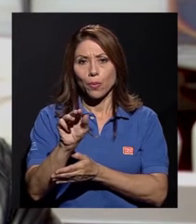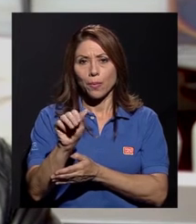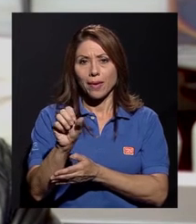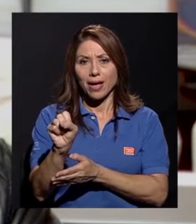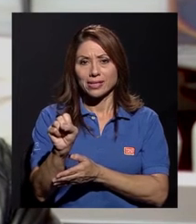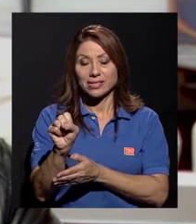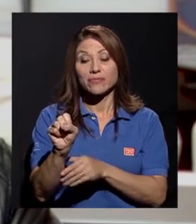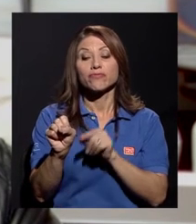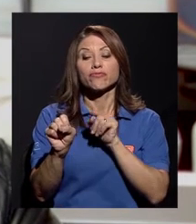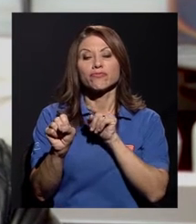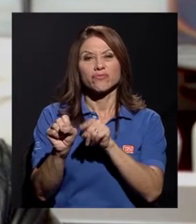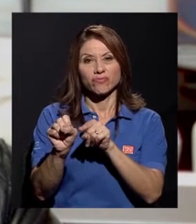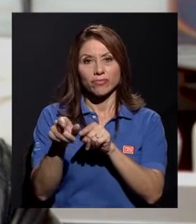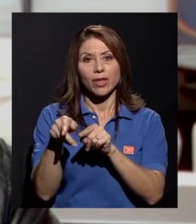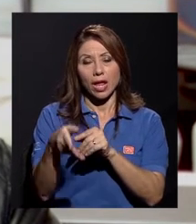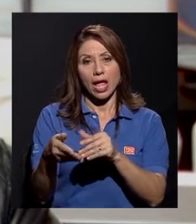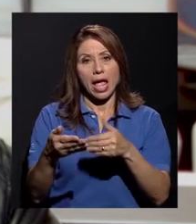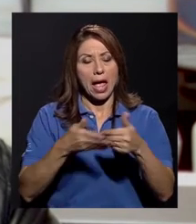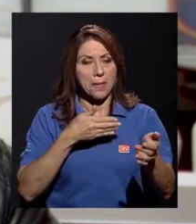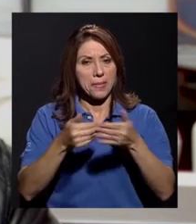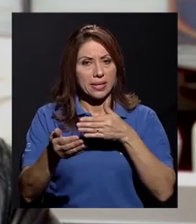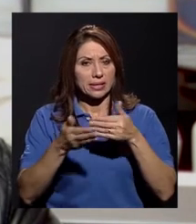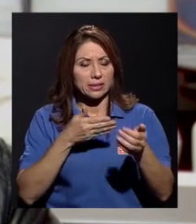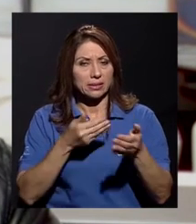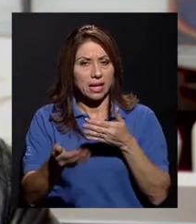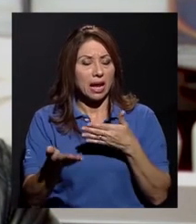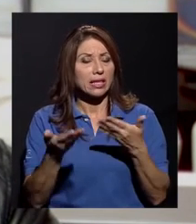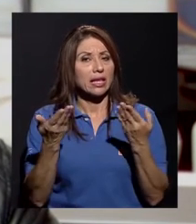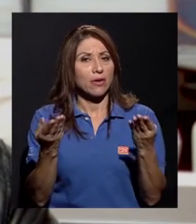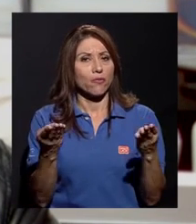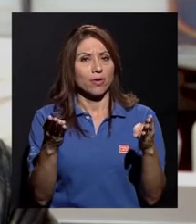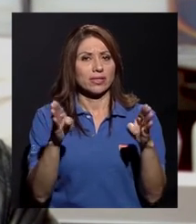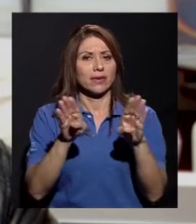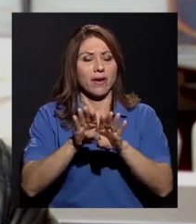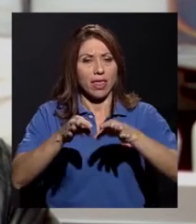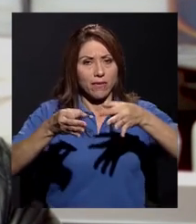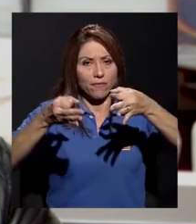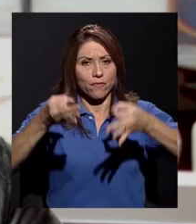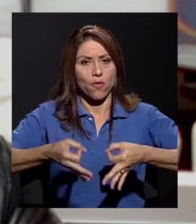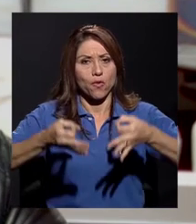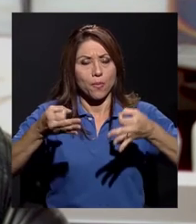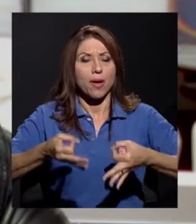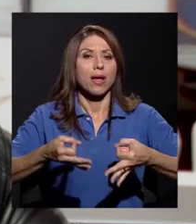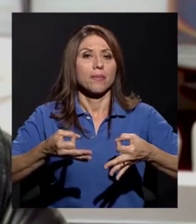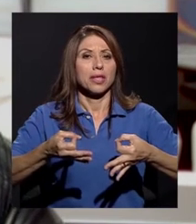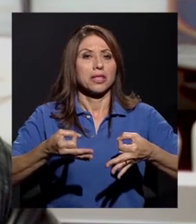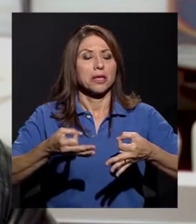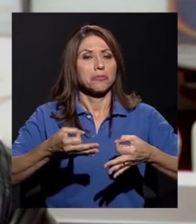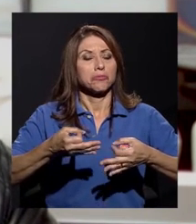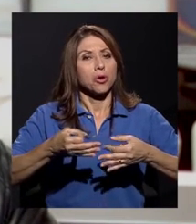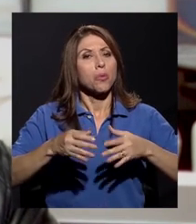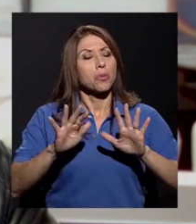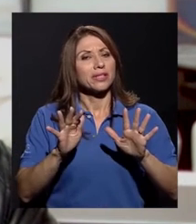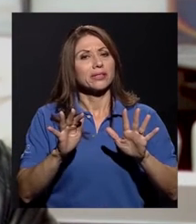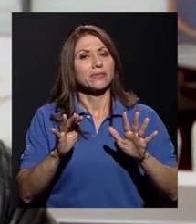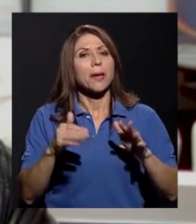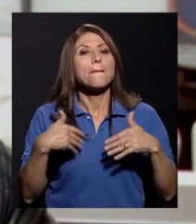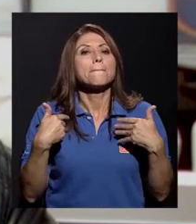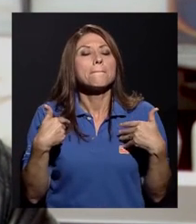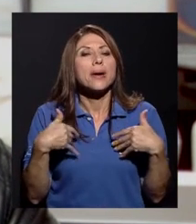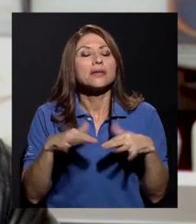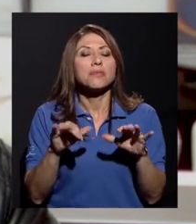Universidad de Santo Tomás que, a pesar de haber sido cerrada formalmente, sobrevivió, más bien